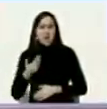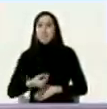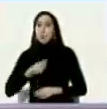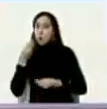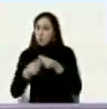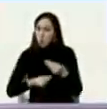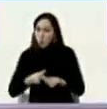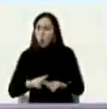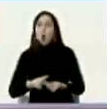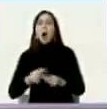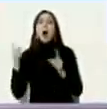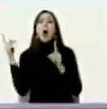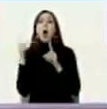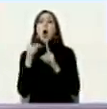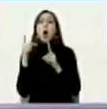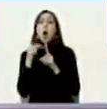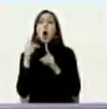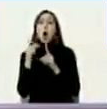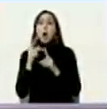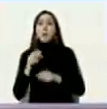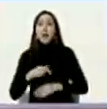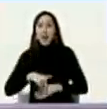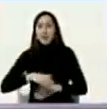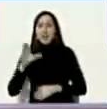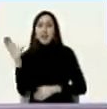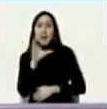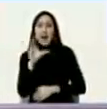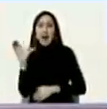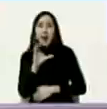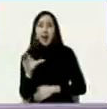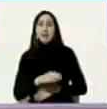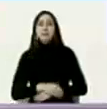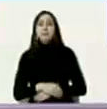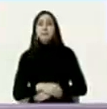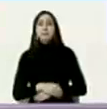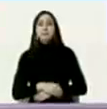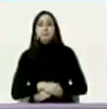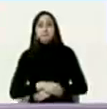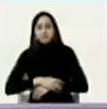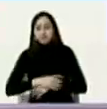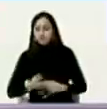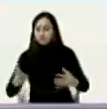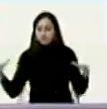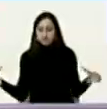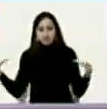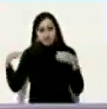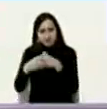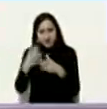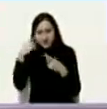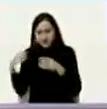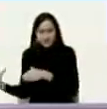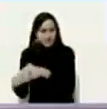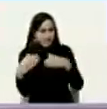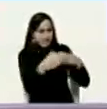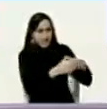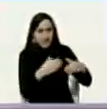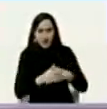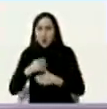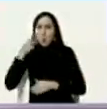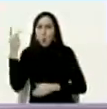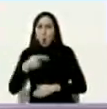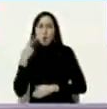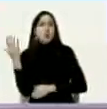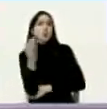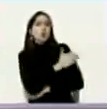renombrado hotel de la ciudad capital se reunieron delegaciones de partidos y líderes políticos de la